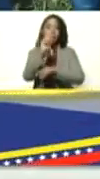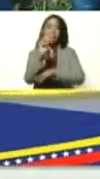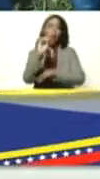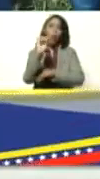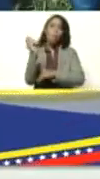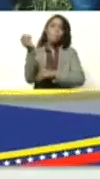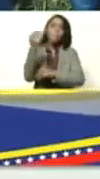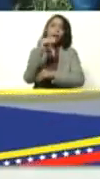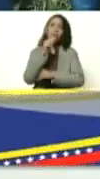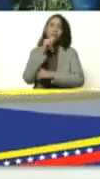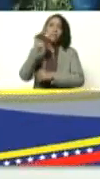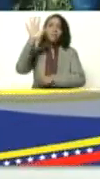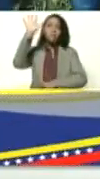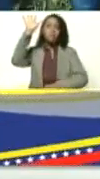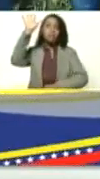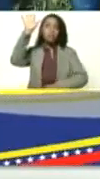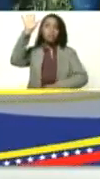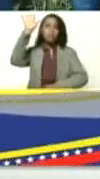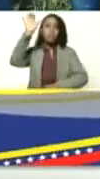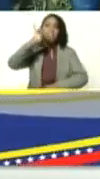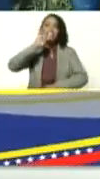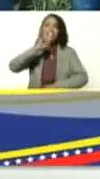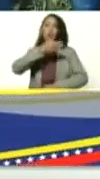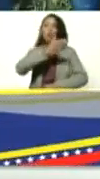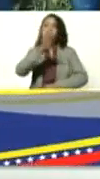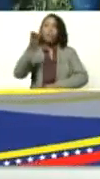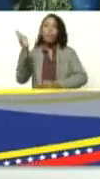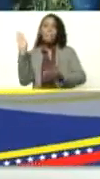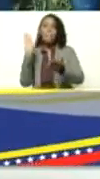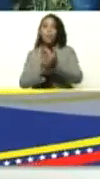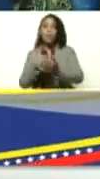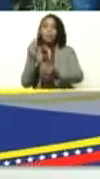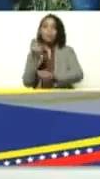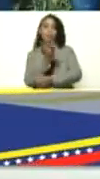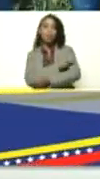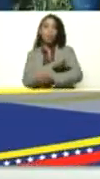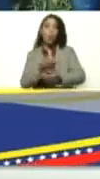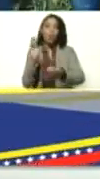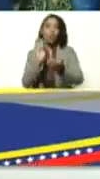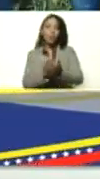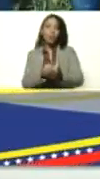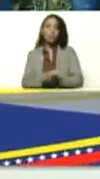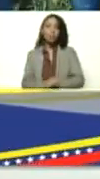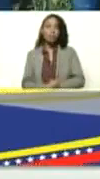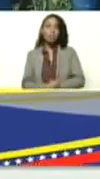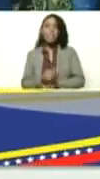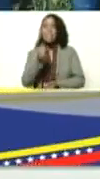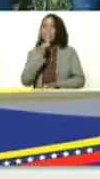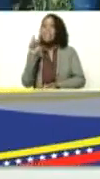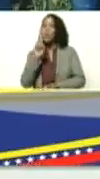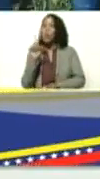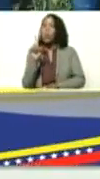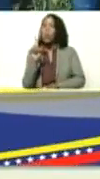levanten la mano quiénes de ustedes se ha puesto refuerzo quién no